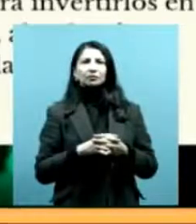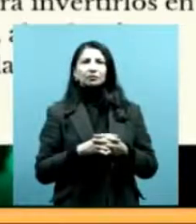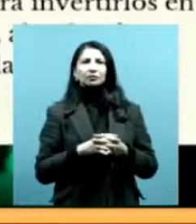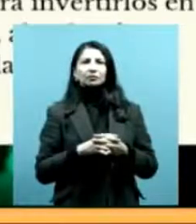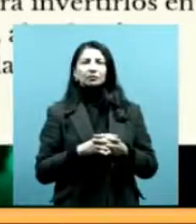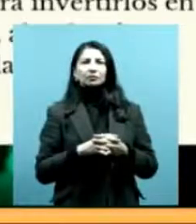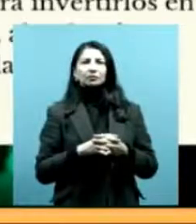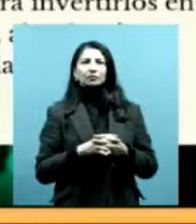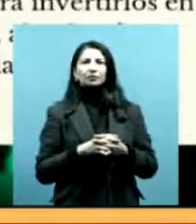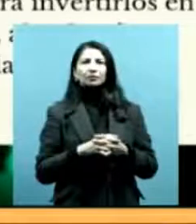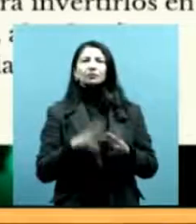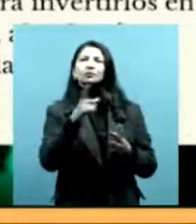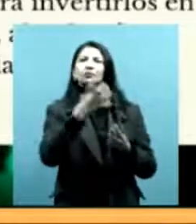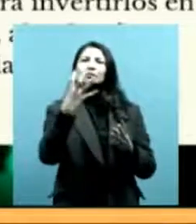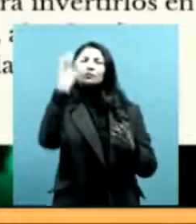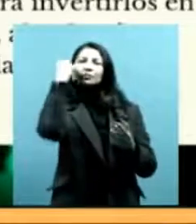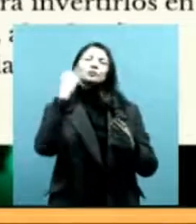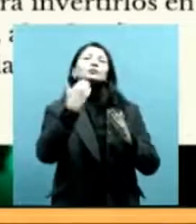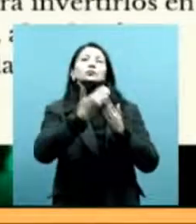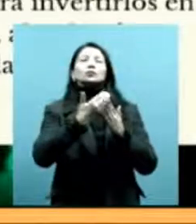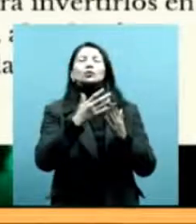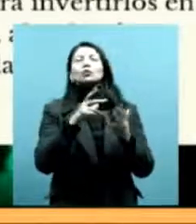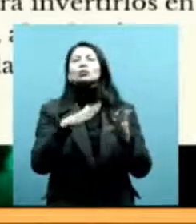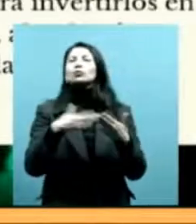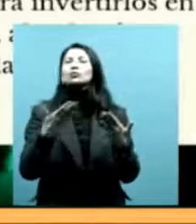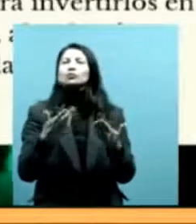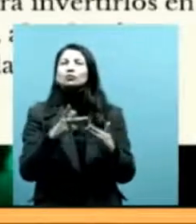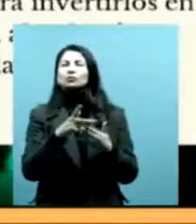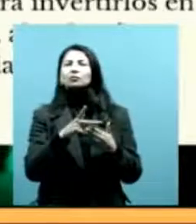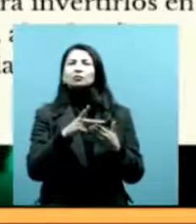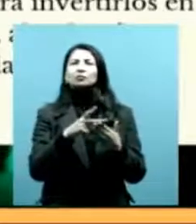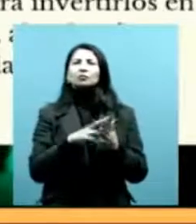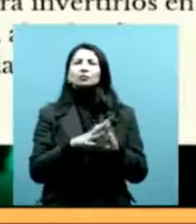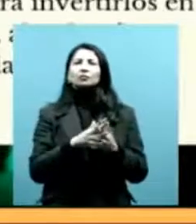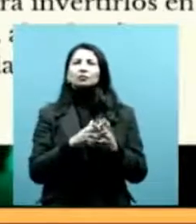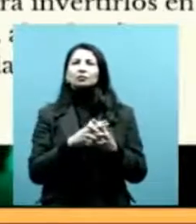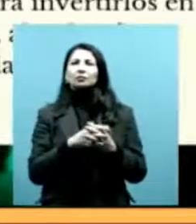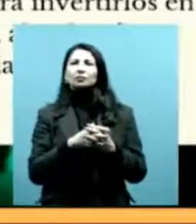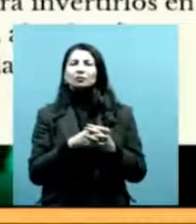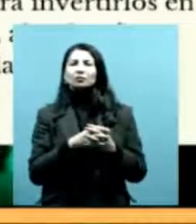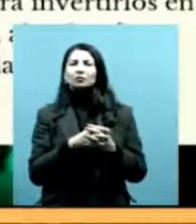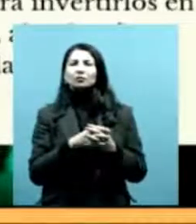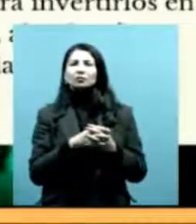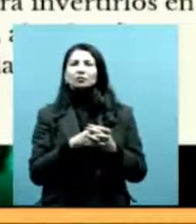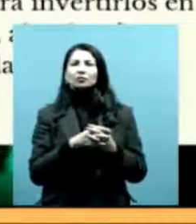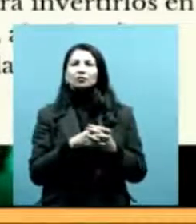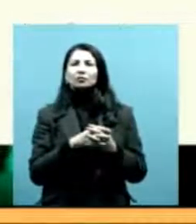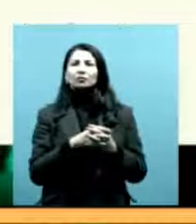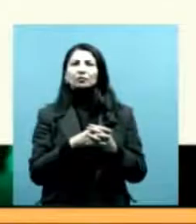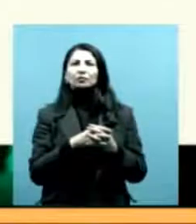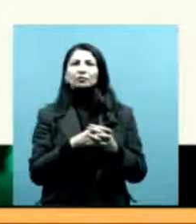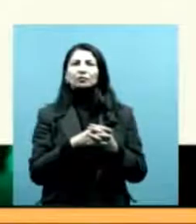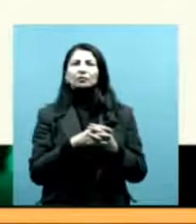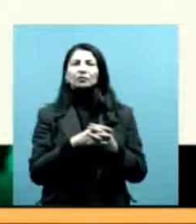entregando directamente las tierras a los inmigrantes europeos.